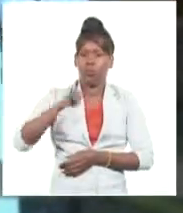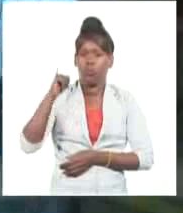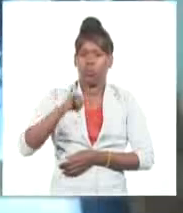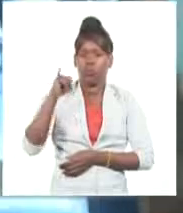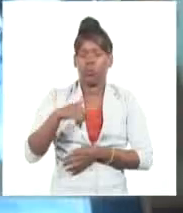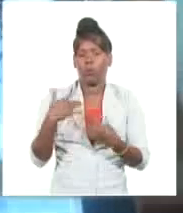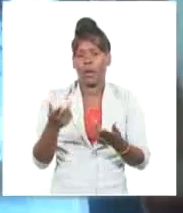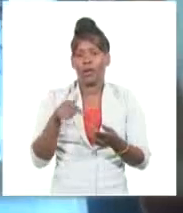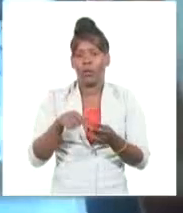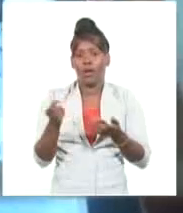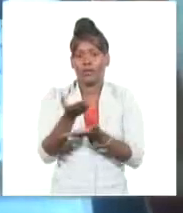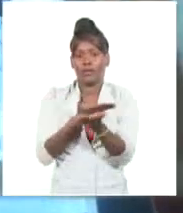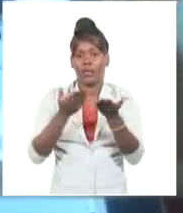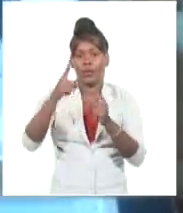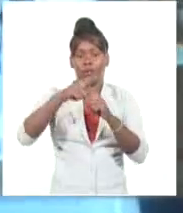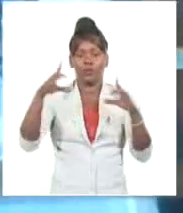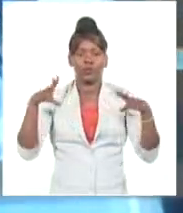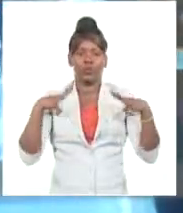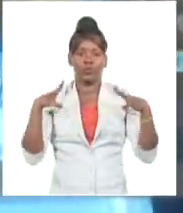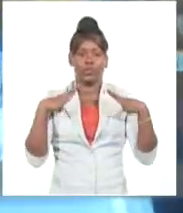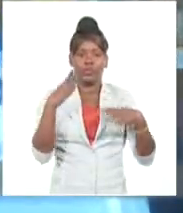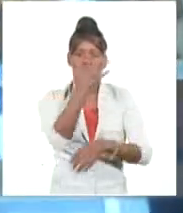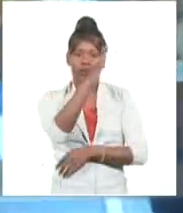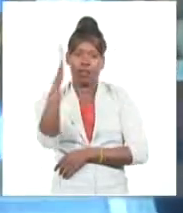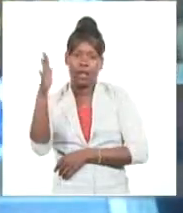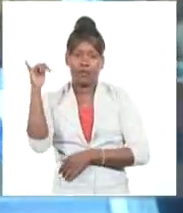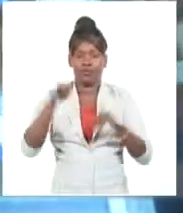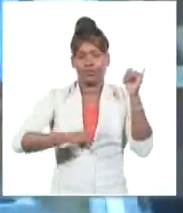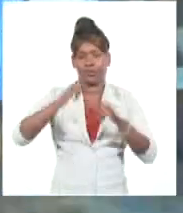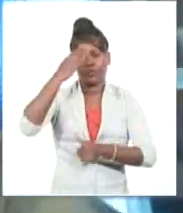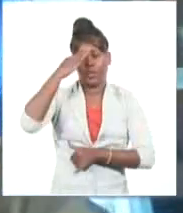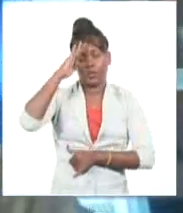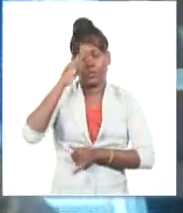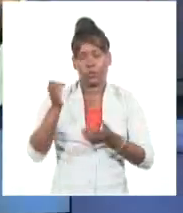ser la puerta de los vacacionistas de ese mercado en el Caribe.